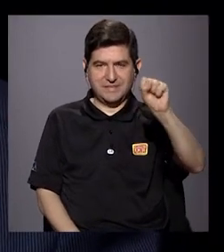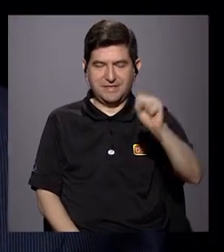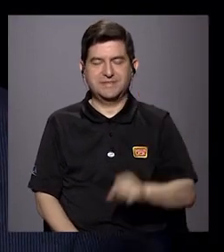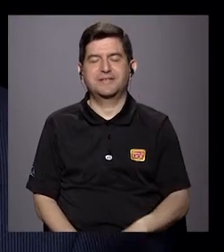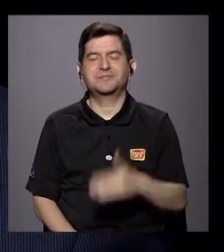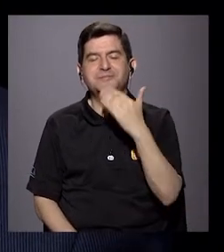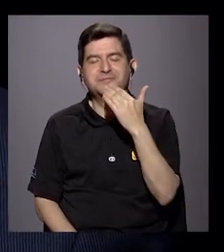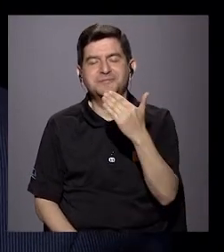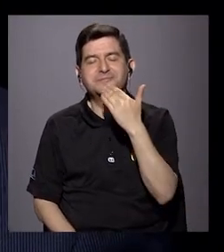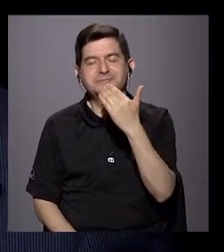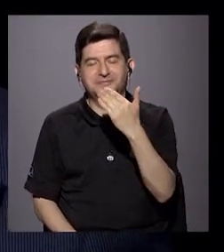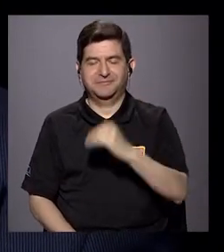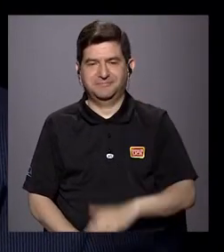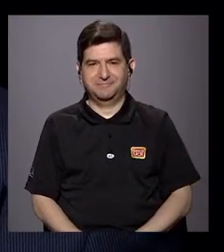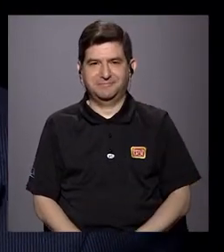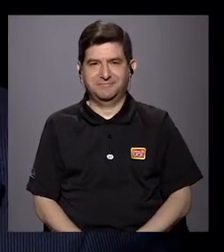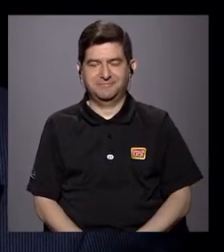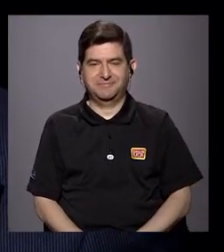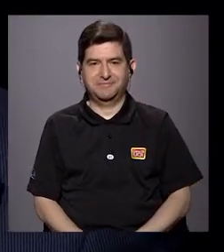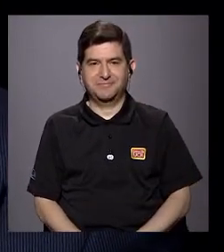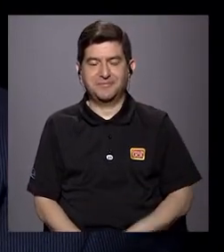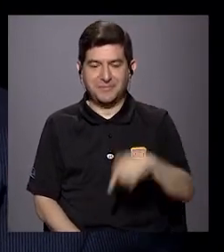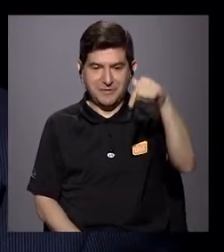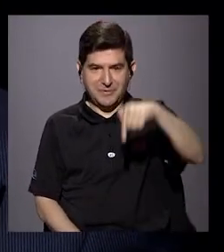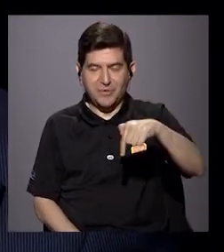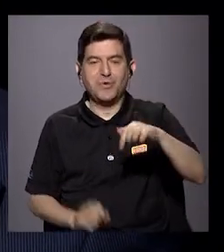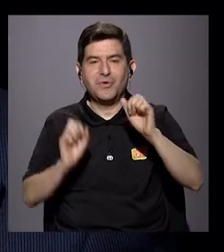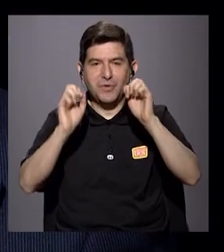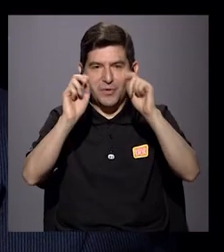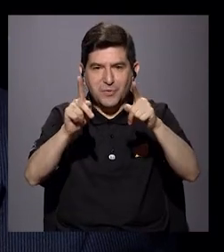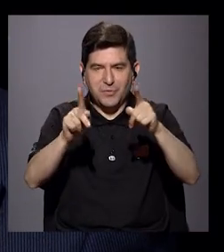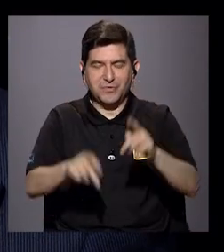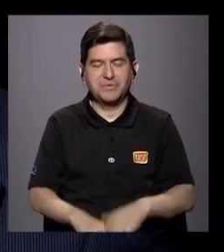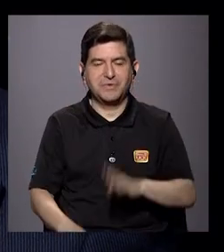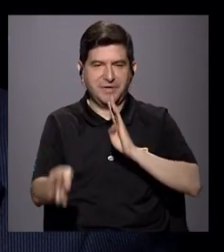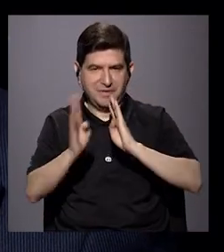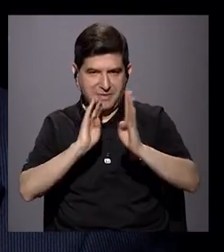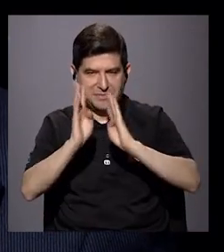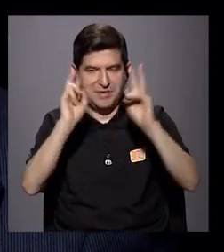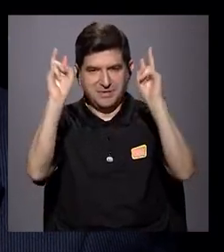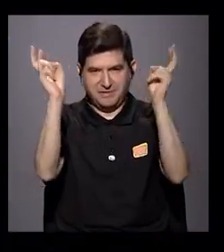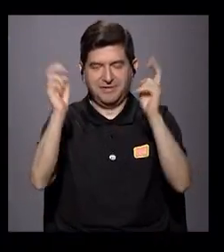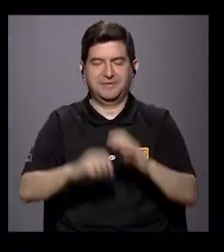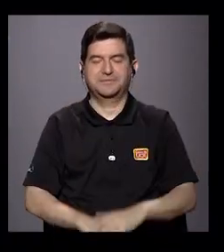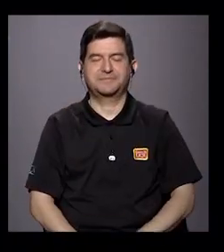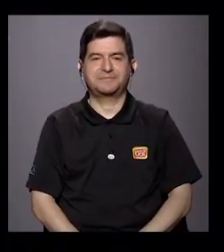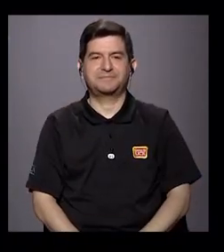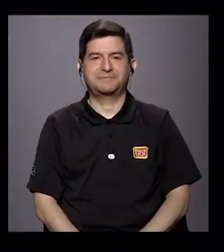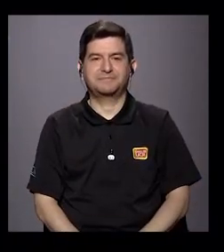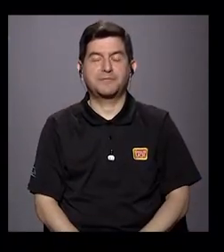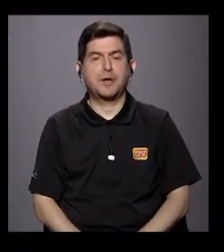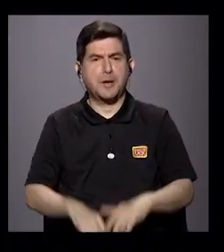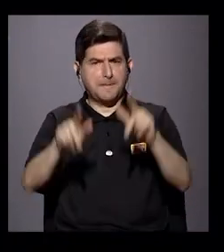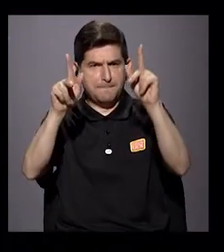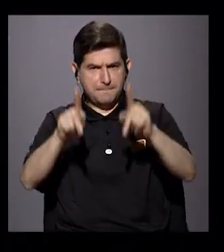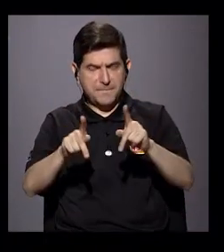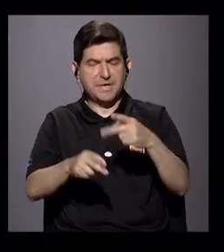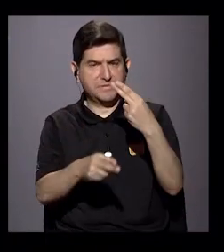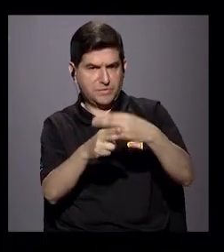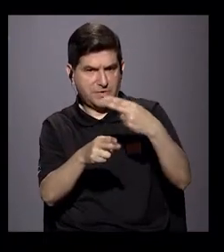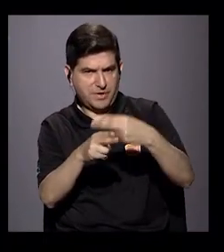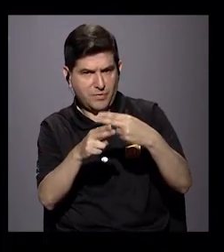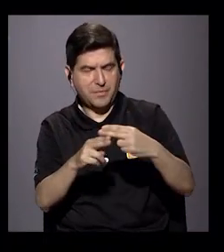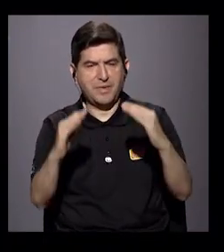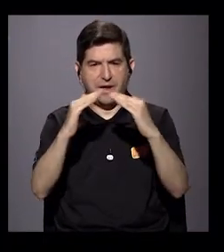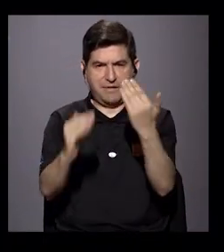Muchísimas gracias Marlon por estar aquí y darnos el espacio y poder conversar un poco de este tema. Bueno, una persona designada